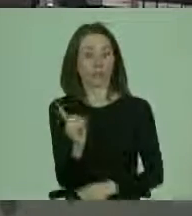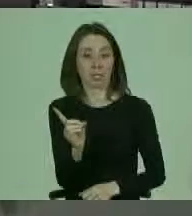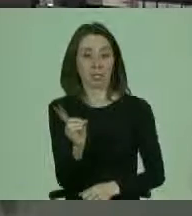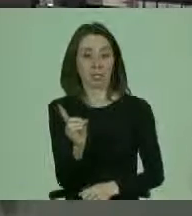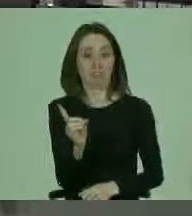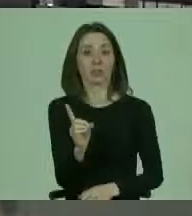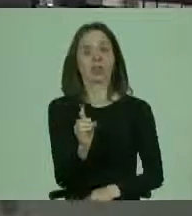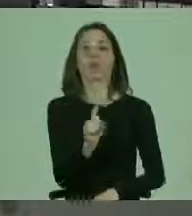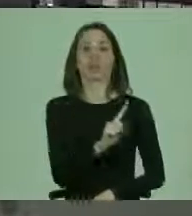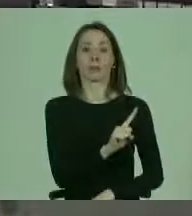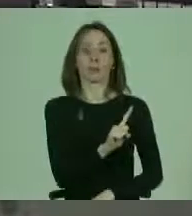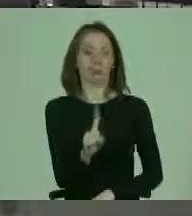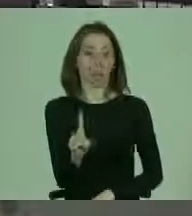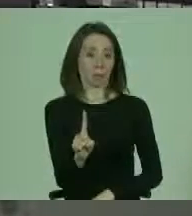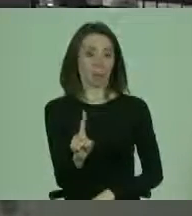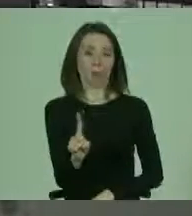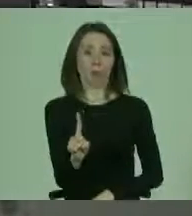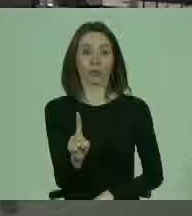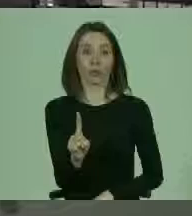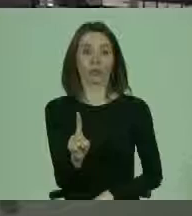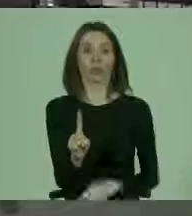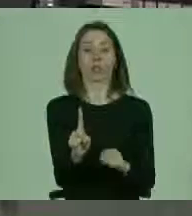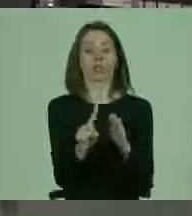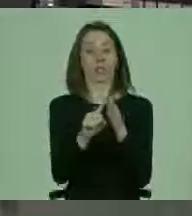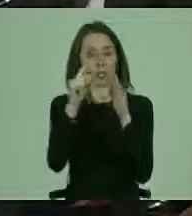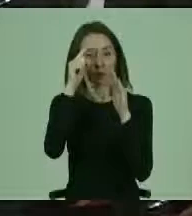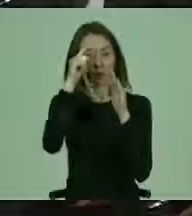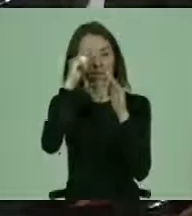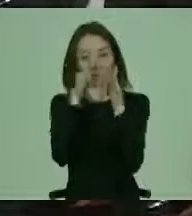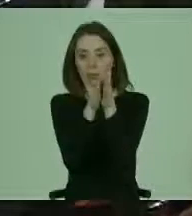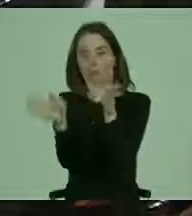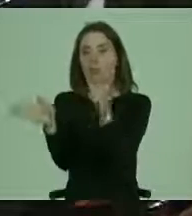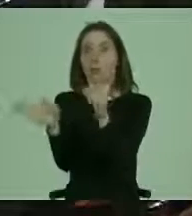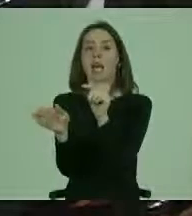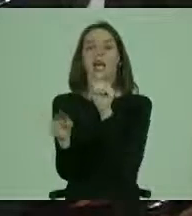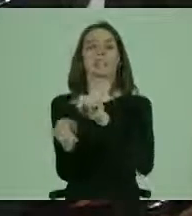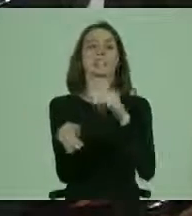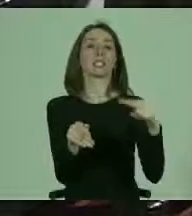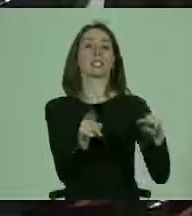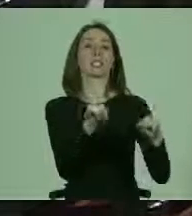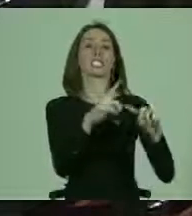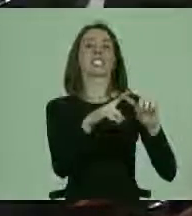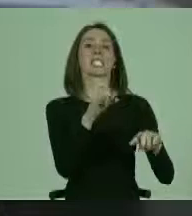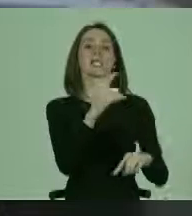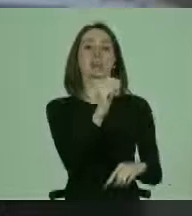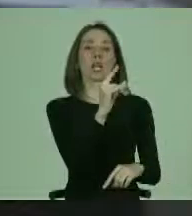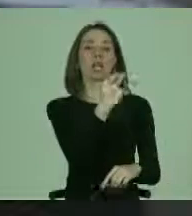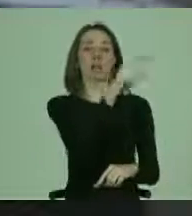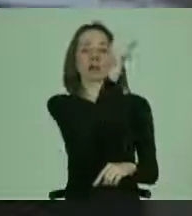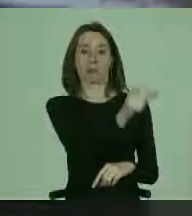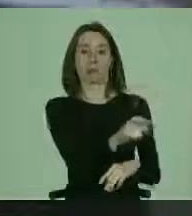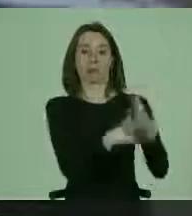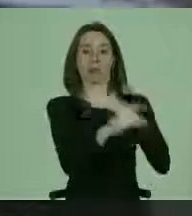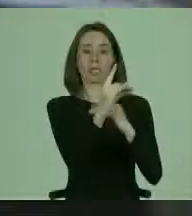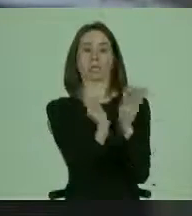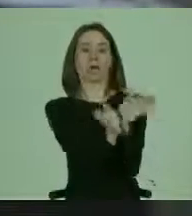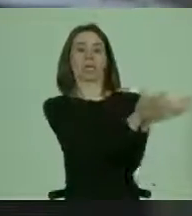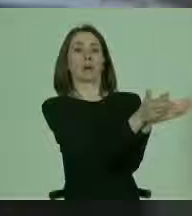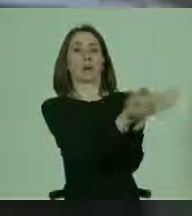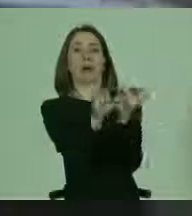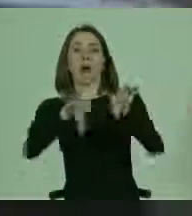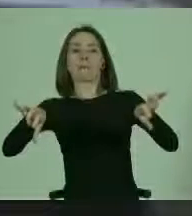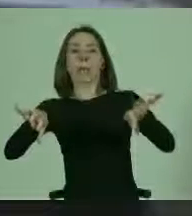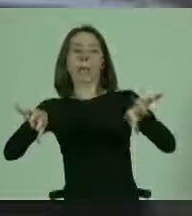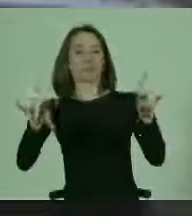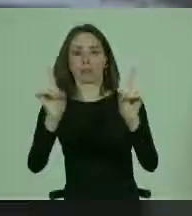y que tampoco, dicho sea de paso un sesgo parejo, esta es la sexualidad de las personas con discapacidad. Eso no es así, porque